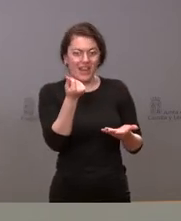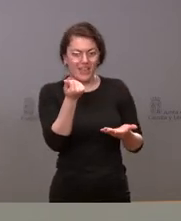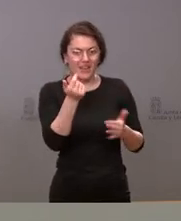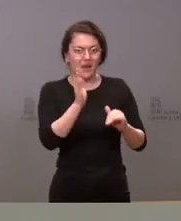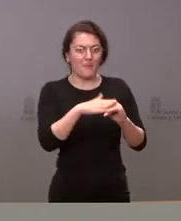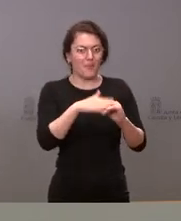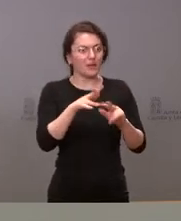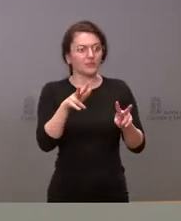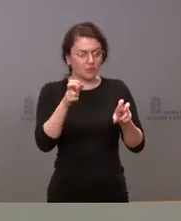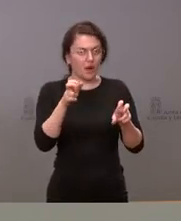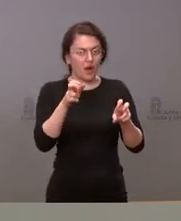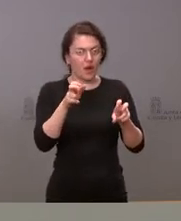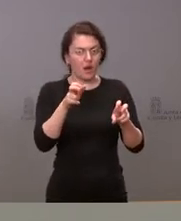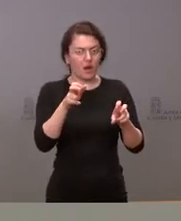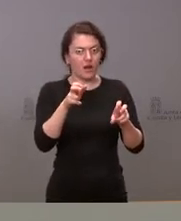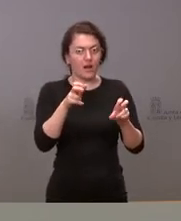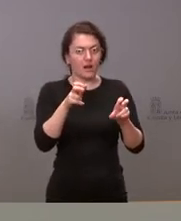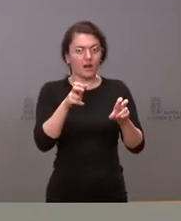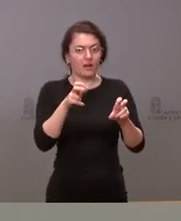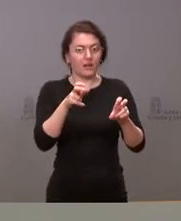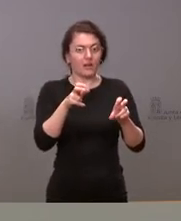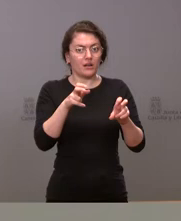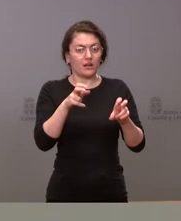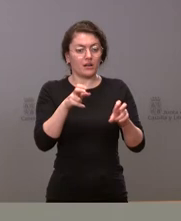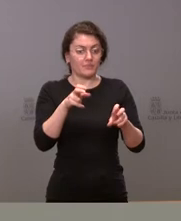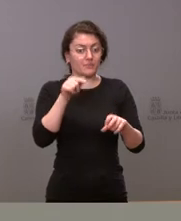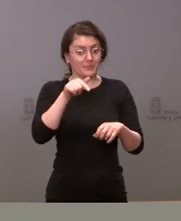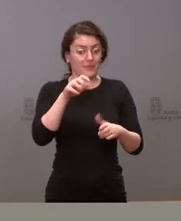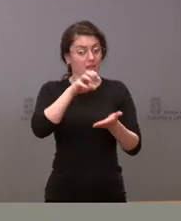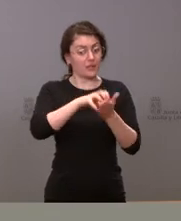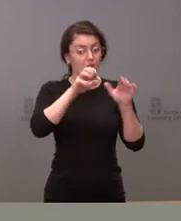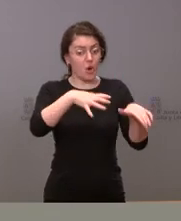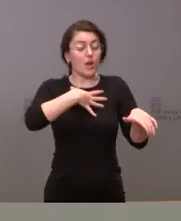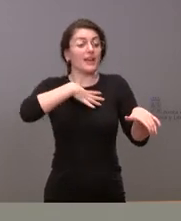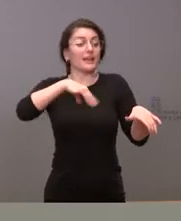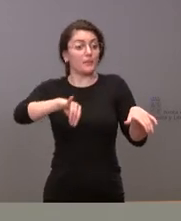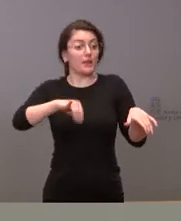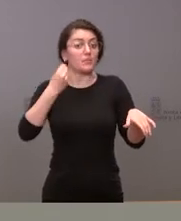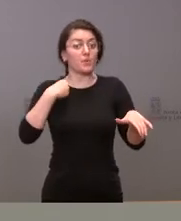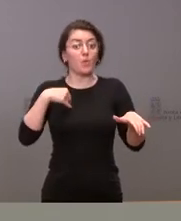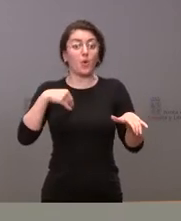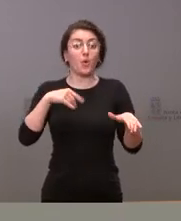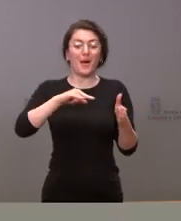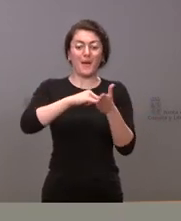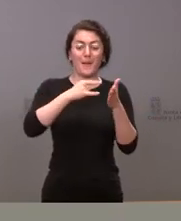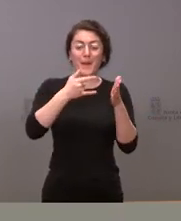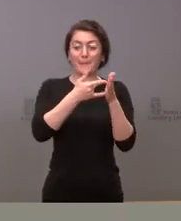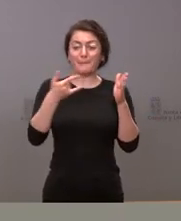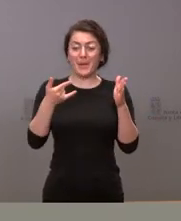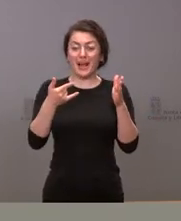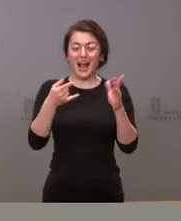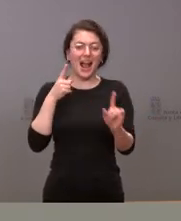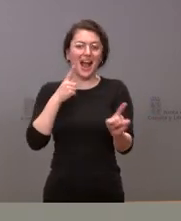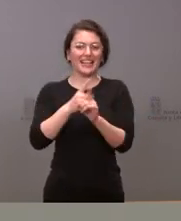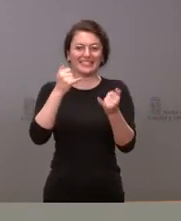a esta cuestión pues la comunidad tiene sus propias posibilidades e incluso dentro de este plan anticrisis estamos valorando